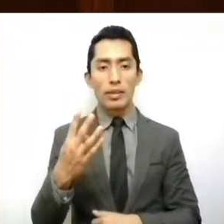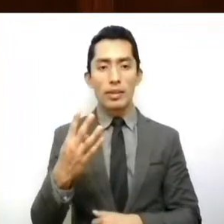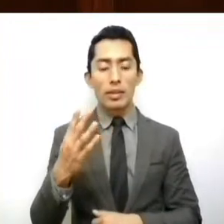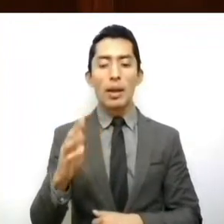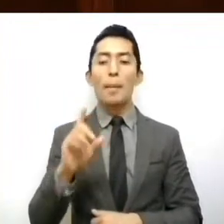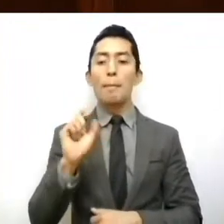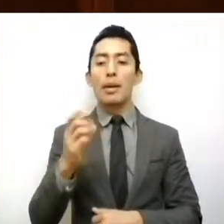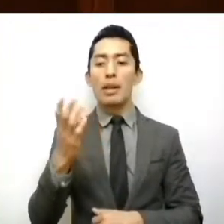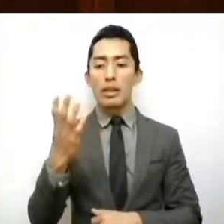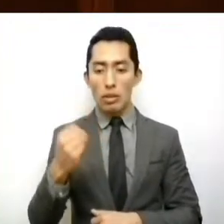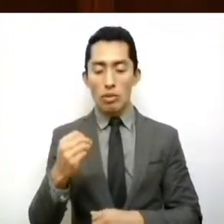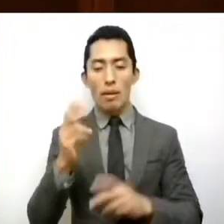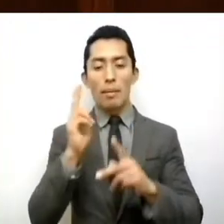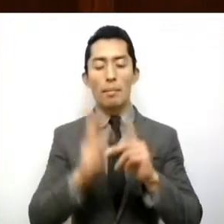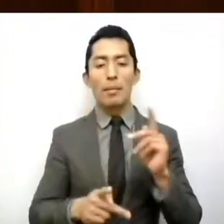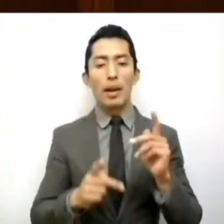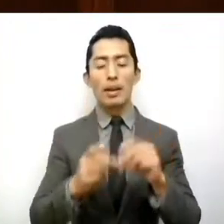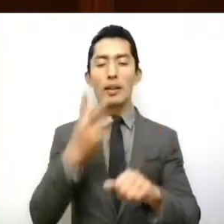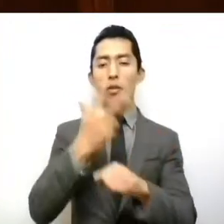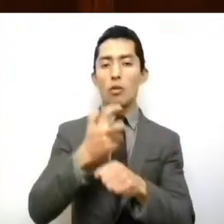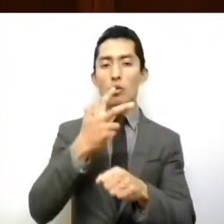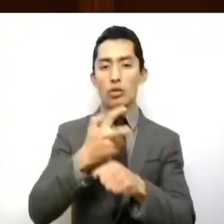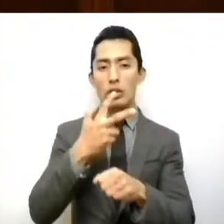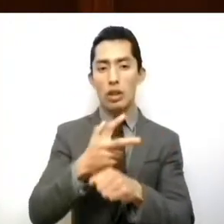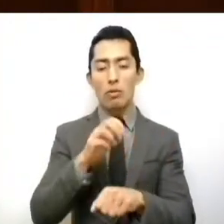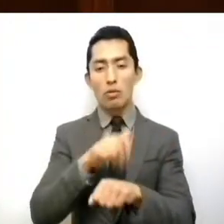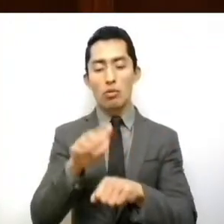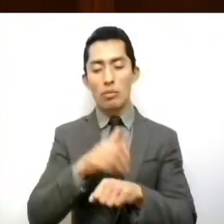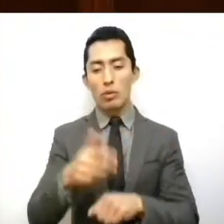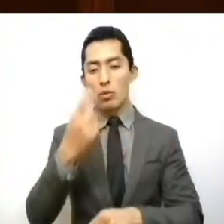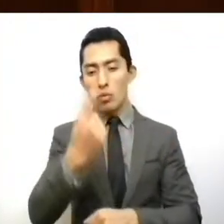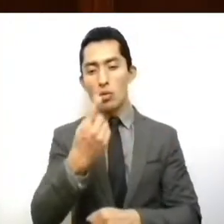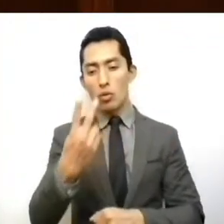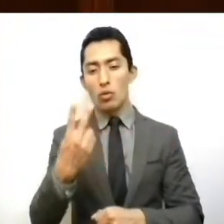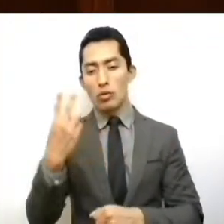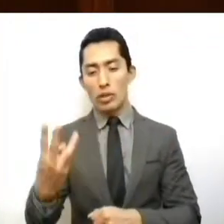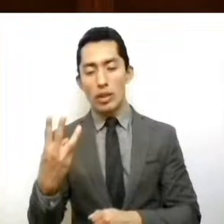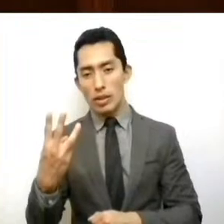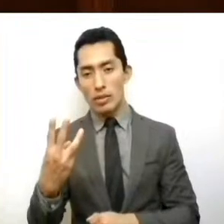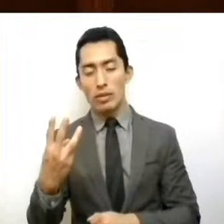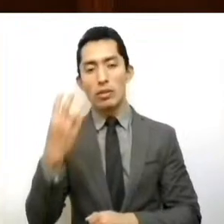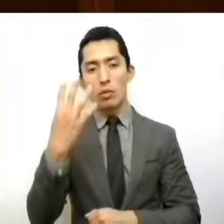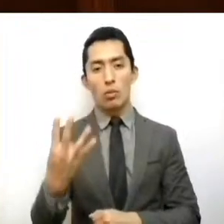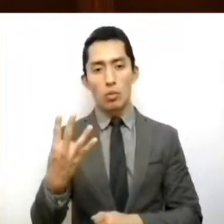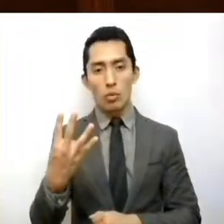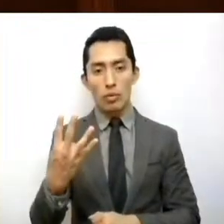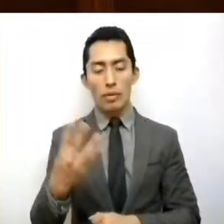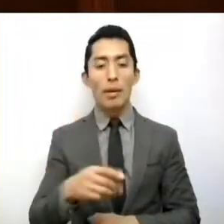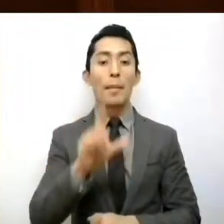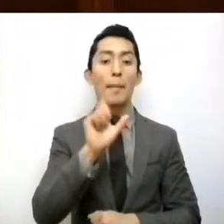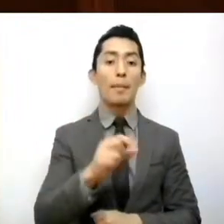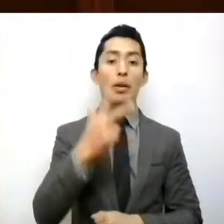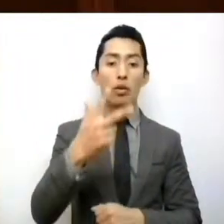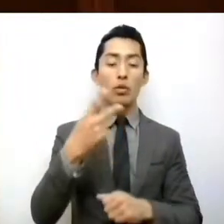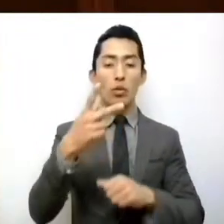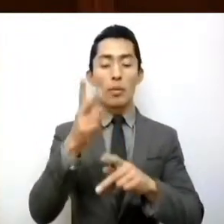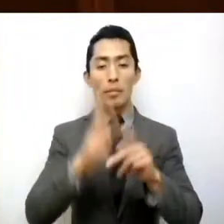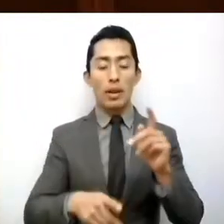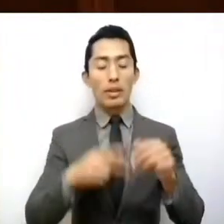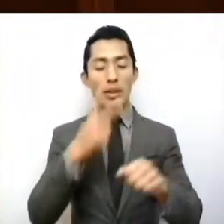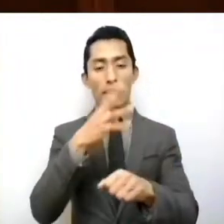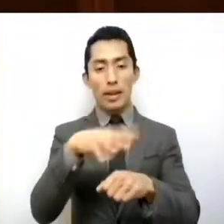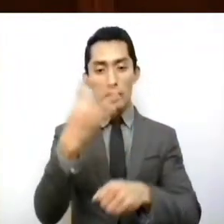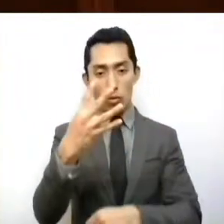veintinueve, fracción octava, numerales uno, dos, tres y cuatro, y el veintiocho en su fracción catorce,